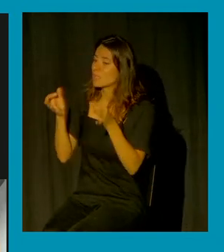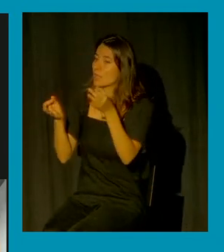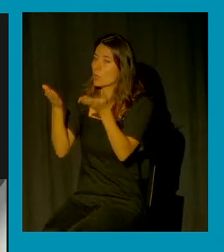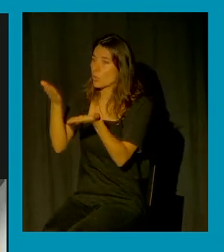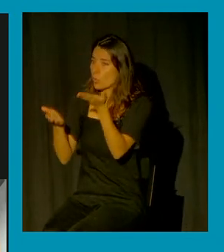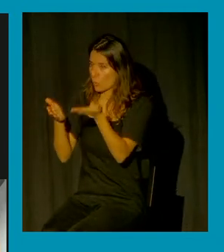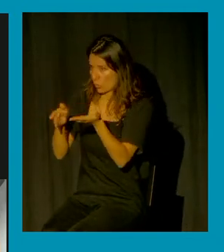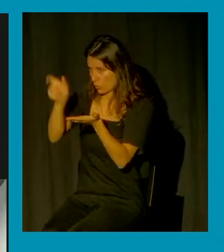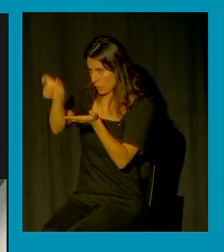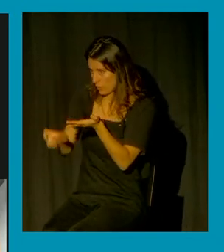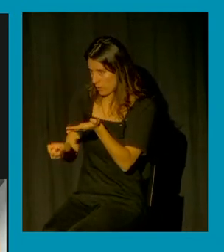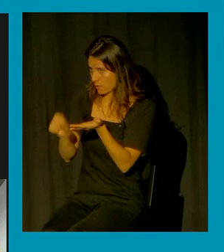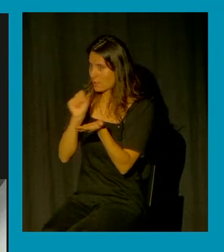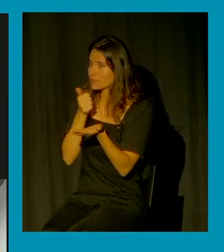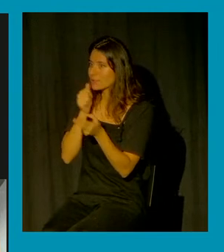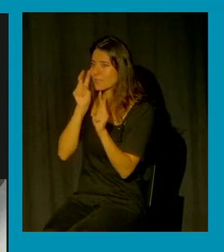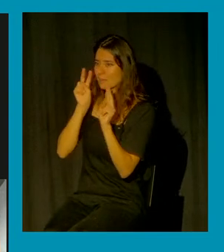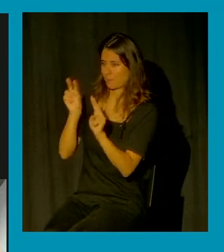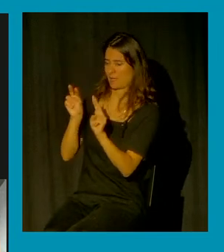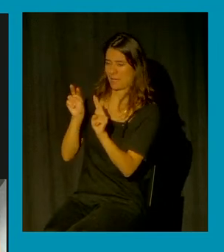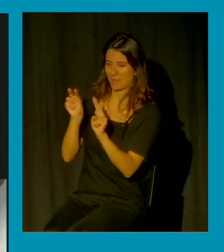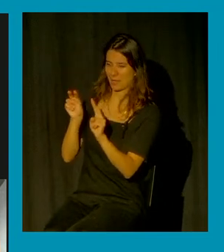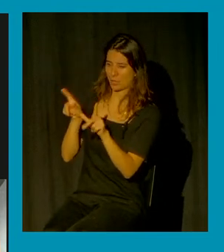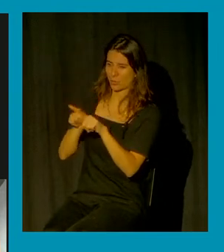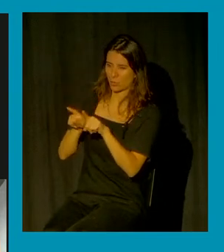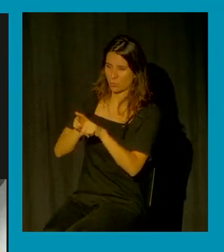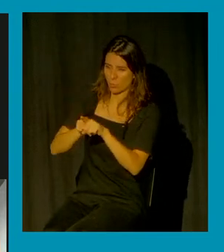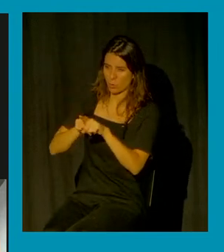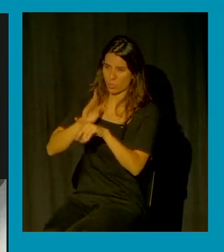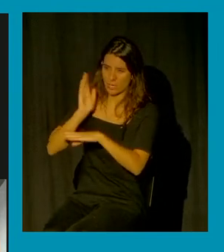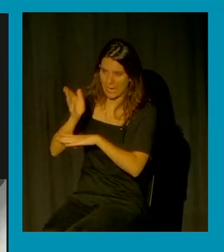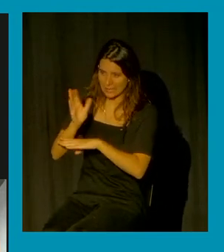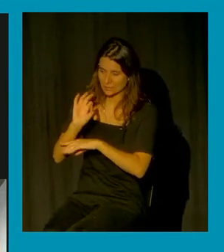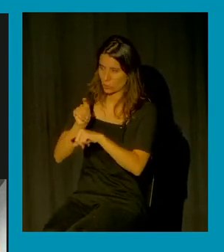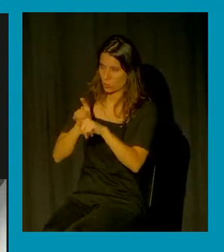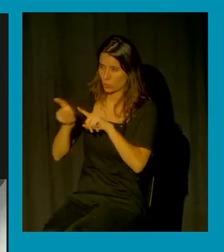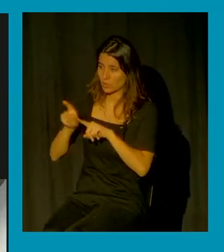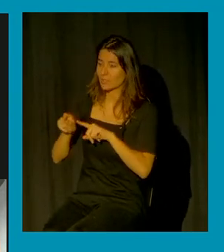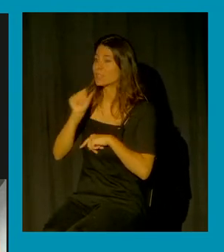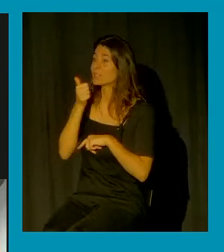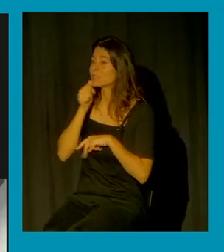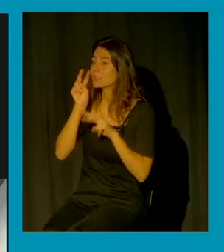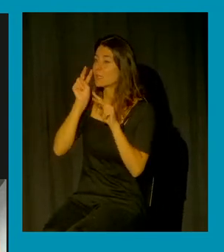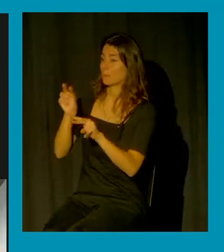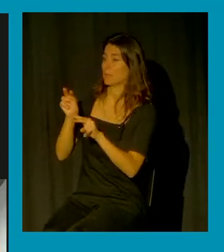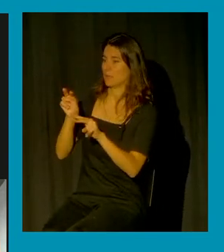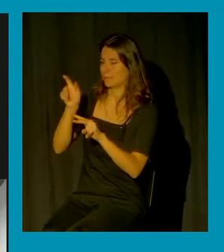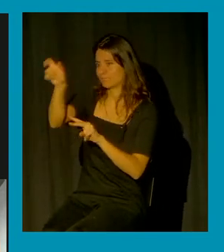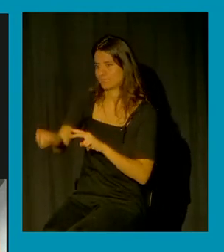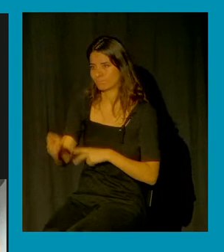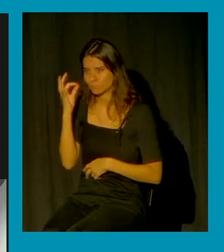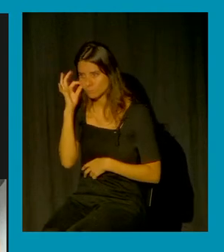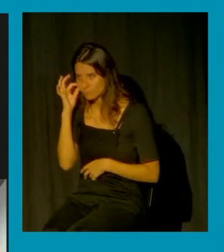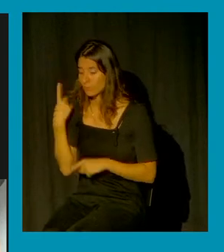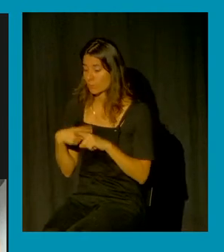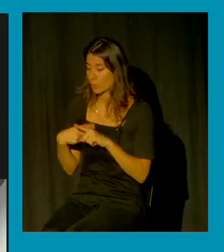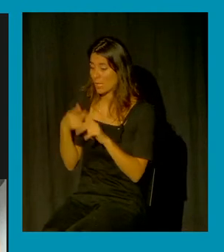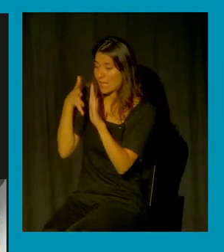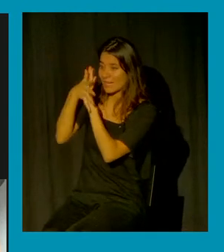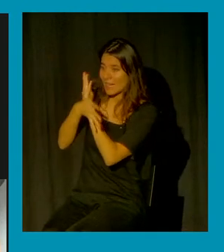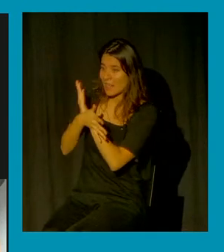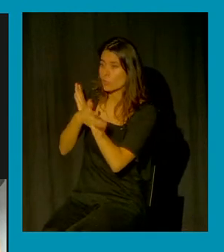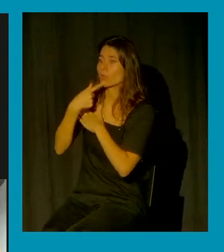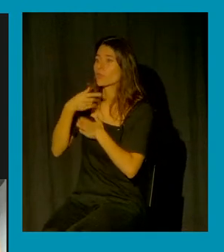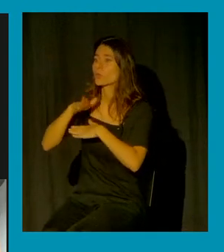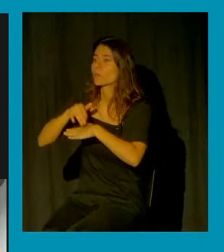quien está puesta la mirada punitiva a quien se castiga es a las mujeres porque los relatos a quienes van a culpabilizar es a las